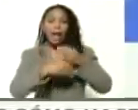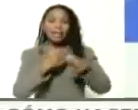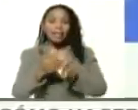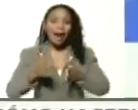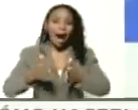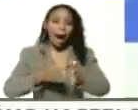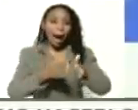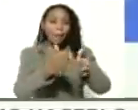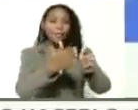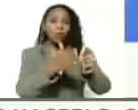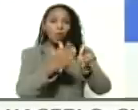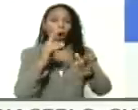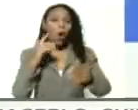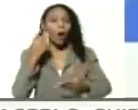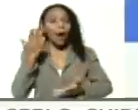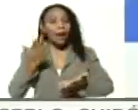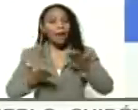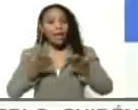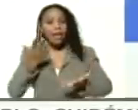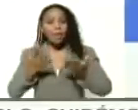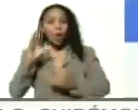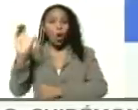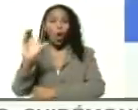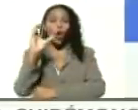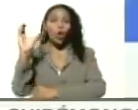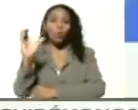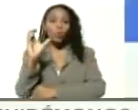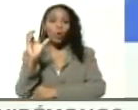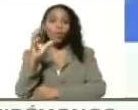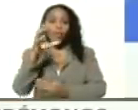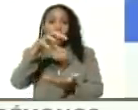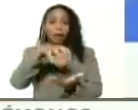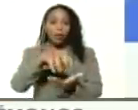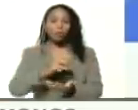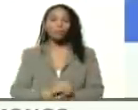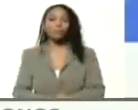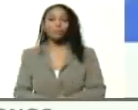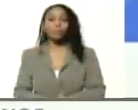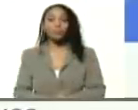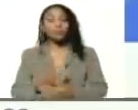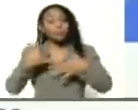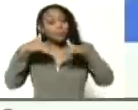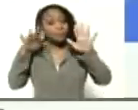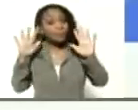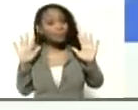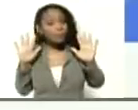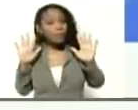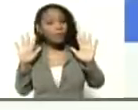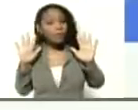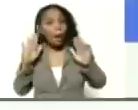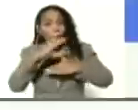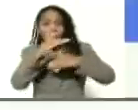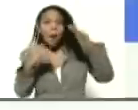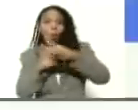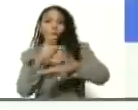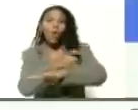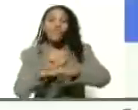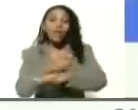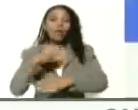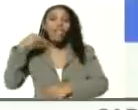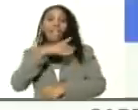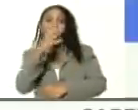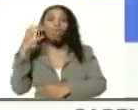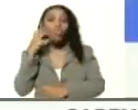hacia la estabilidad colombiana y de la región. Sin embargo, bajo el gobierno de Iván Duque,